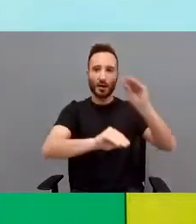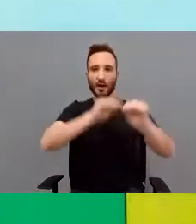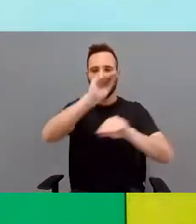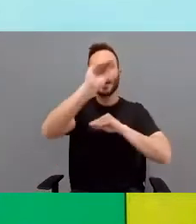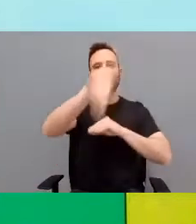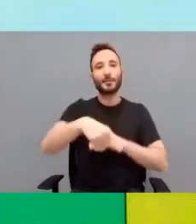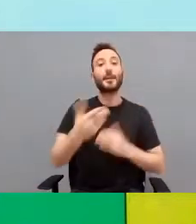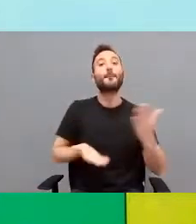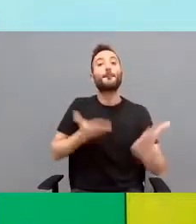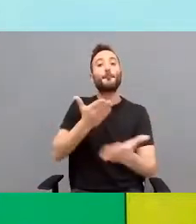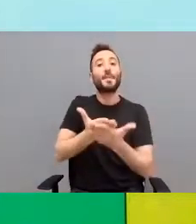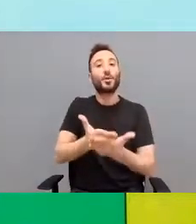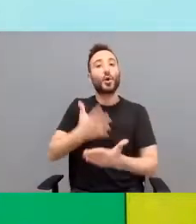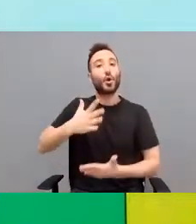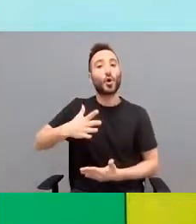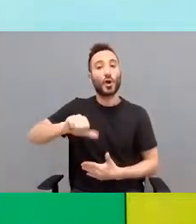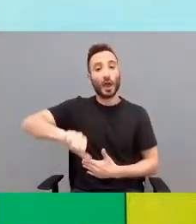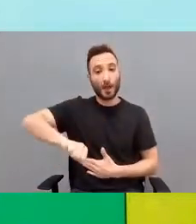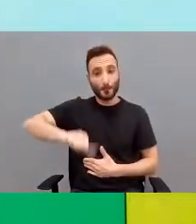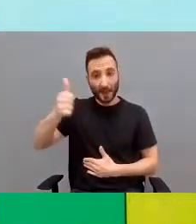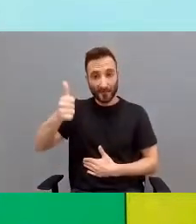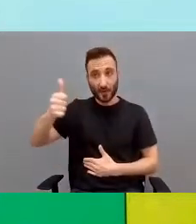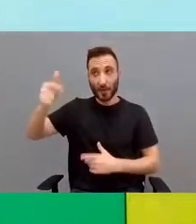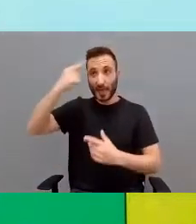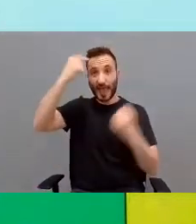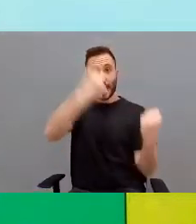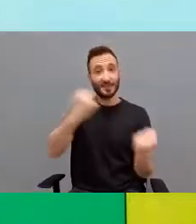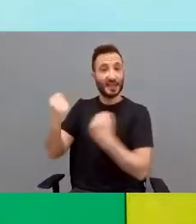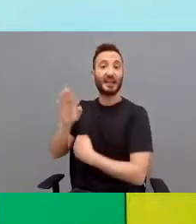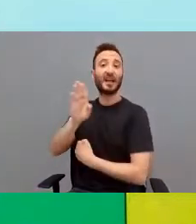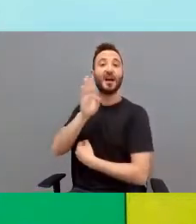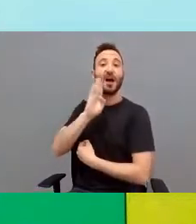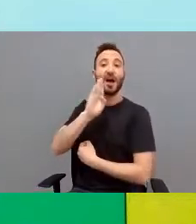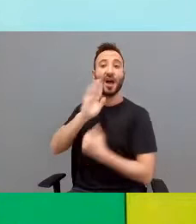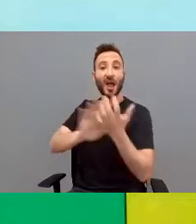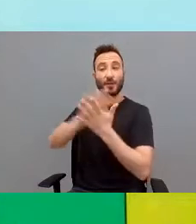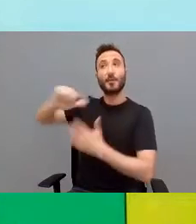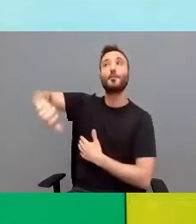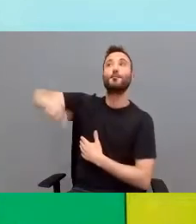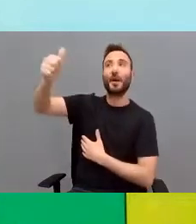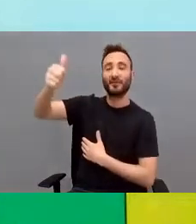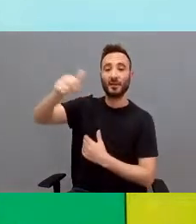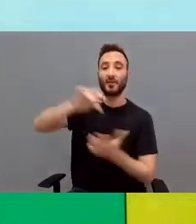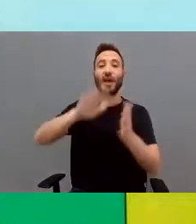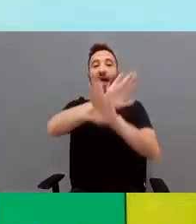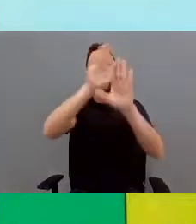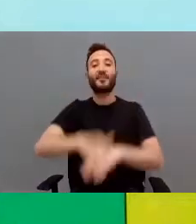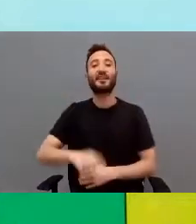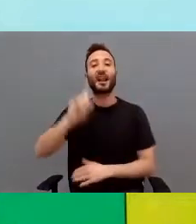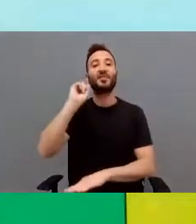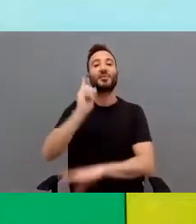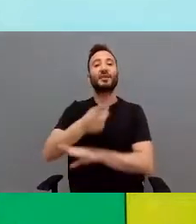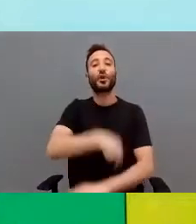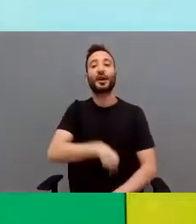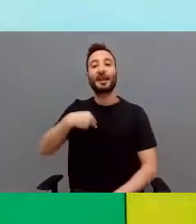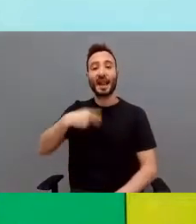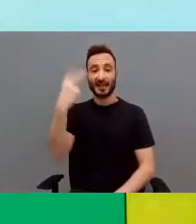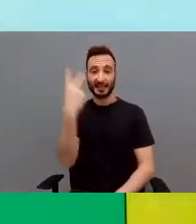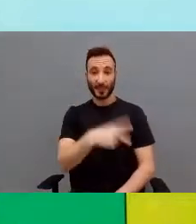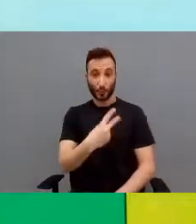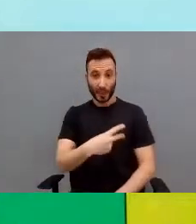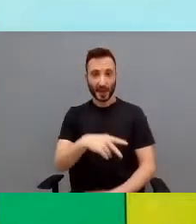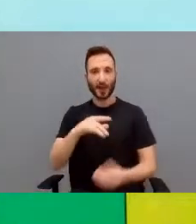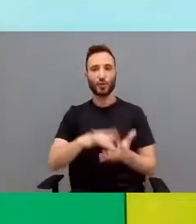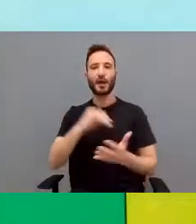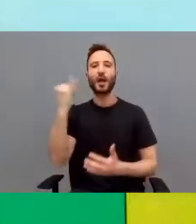pido la aprobación de los mismos órganos. Finalmente, el director general de secundaria en ese momento, que era